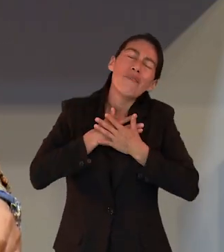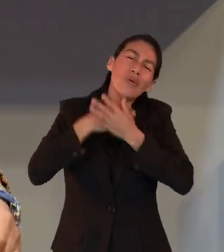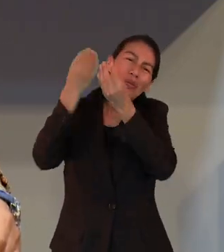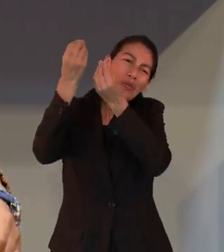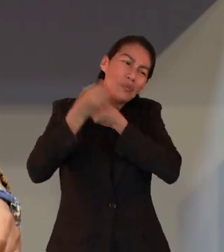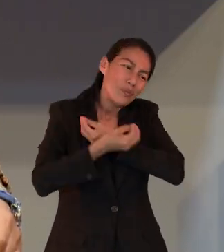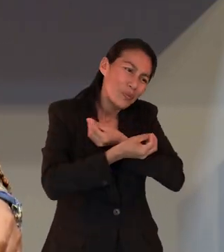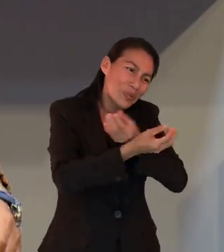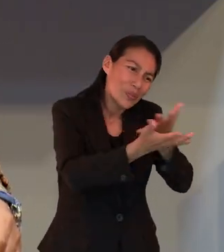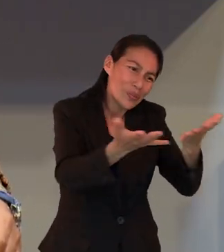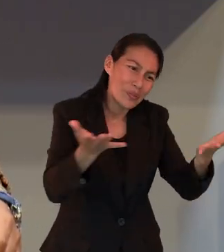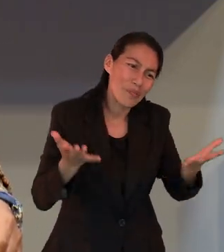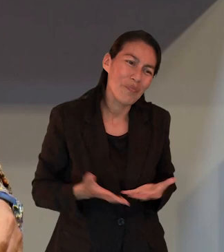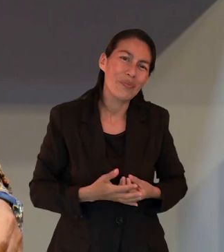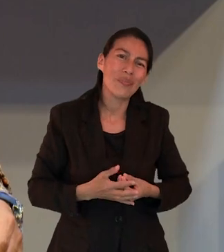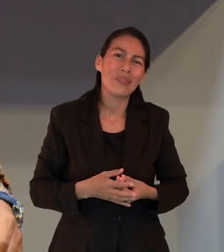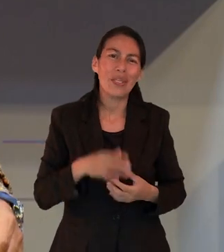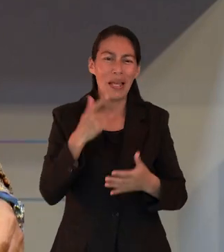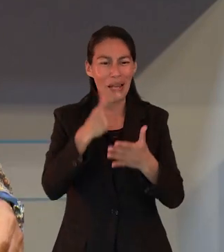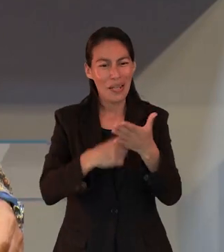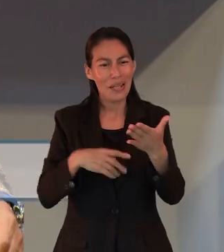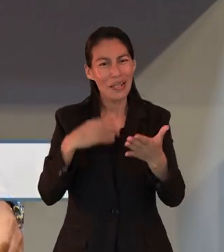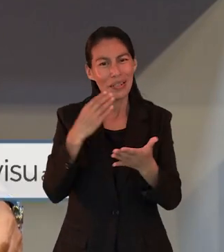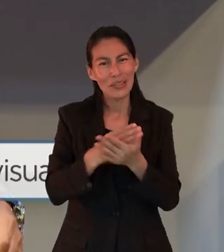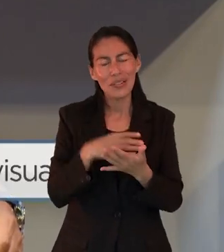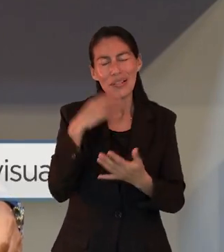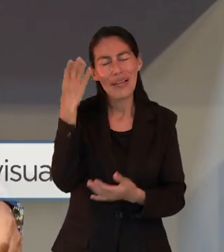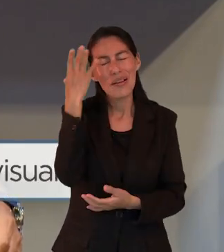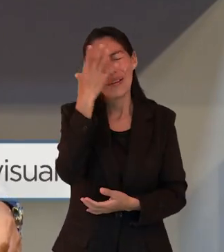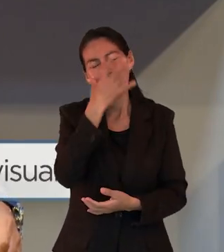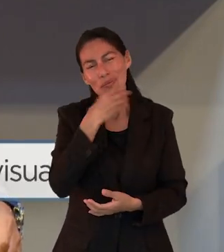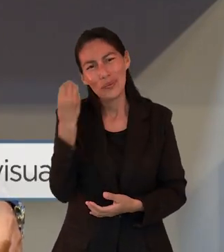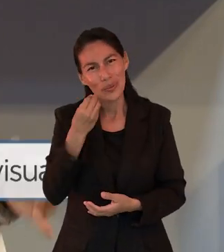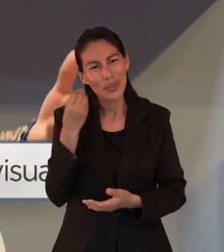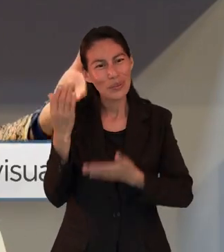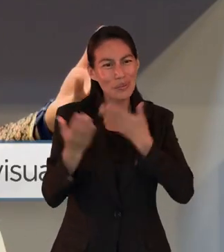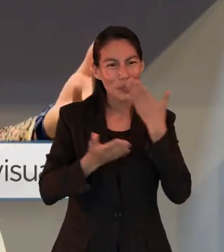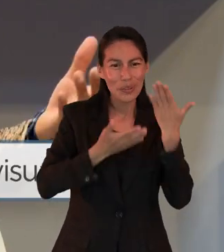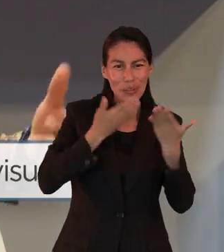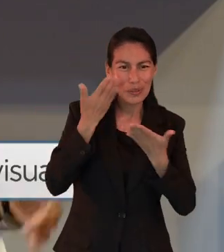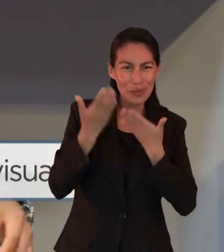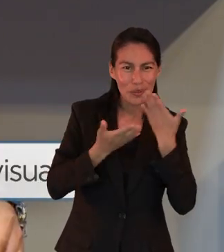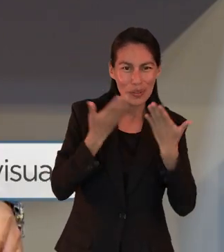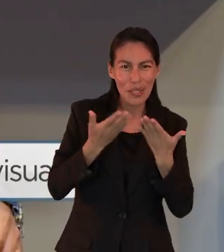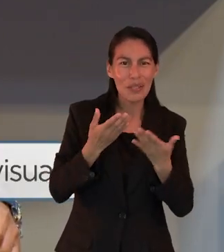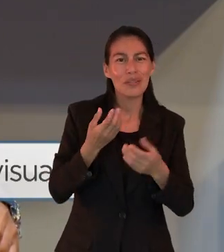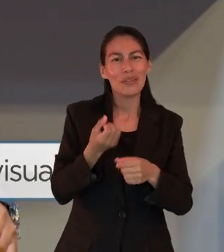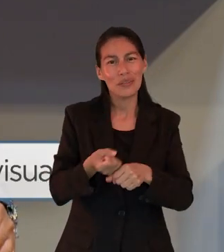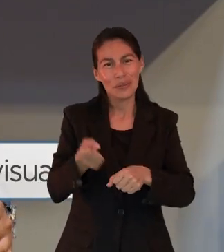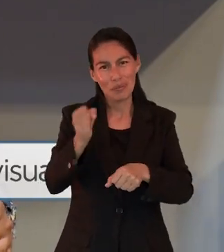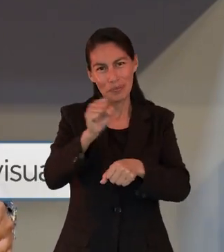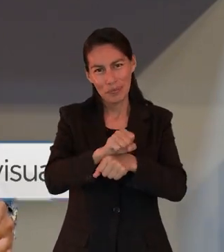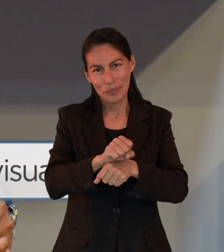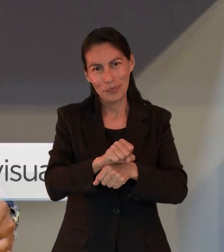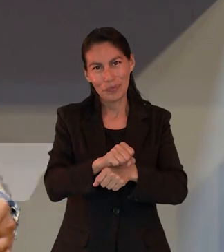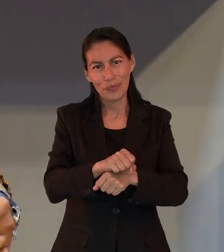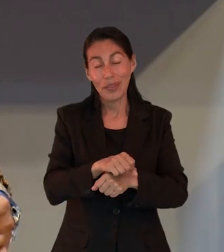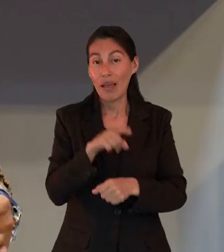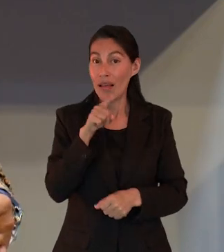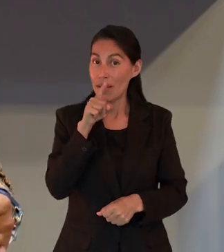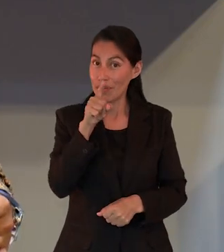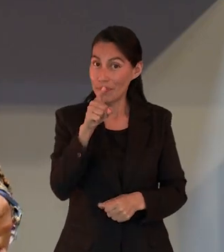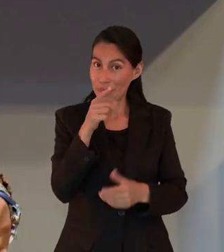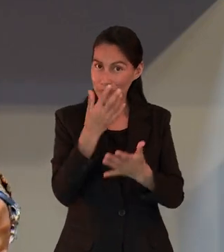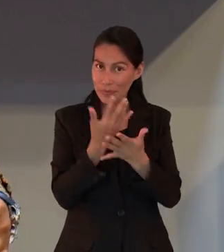comparte su amor hacia nosotros así que qué linda lección la que nos ha dejado el estudio